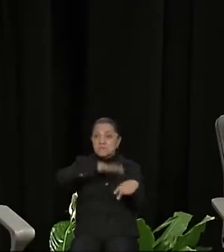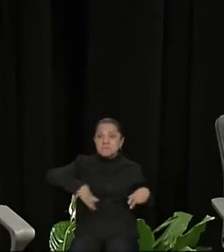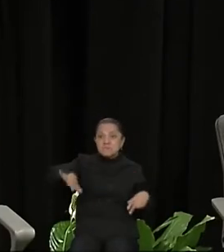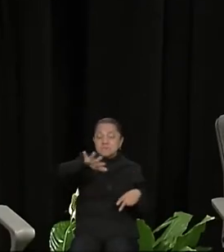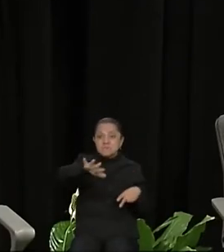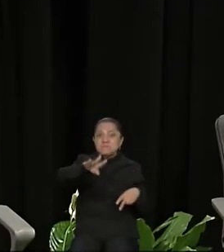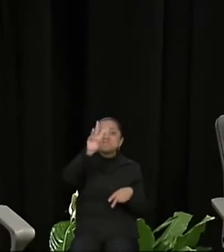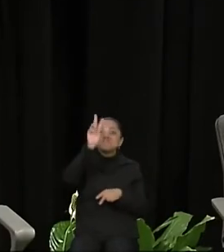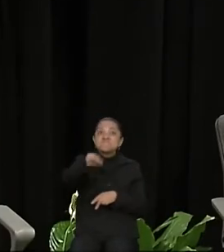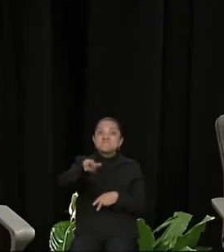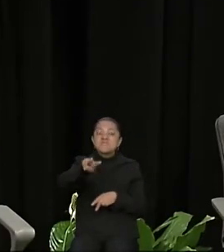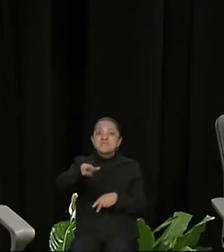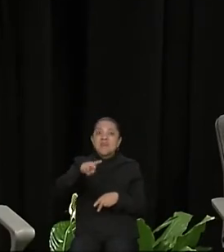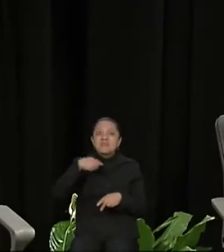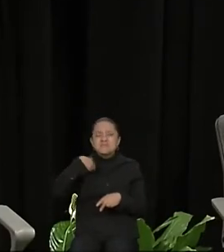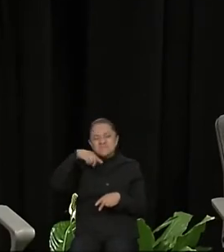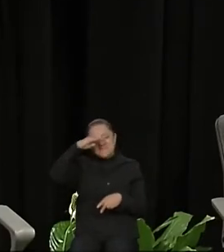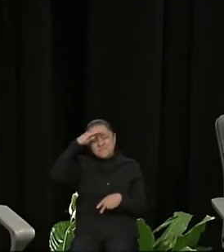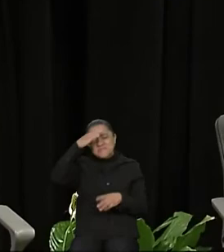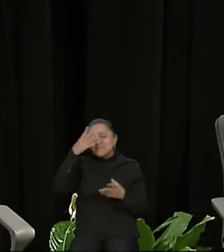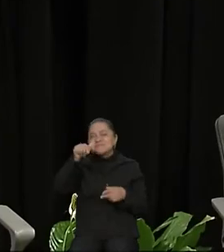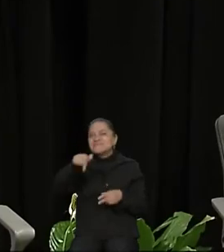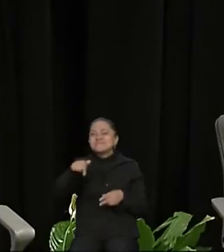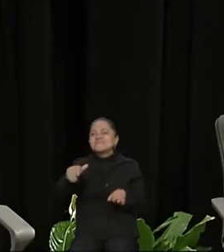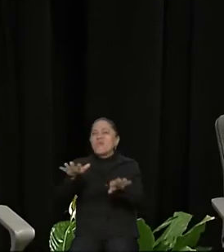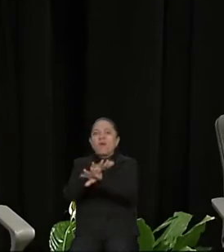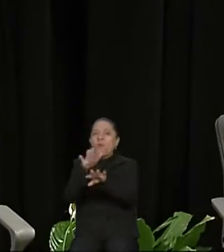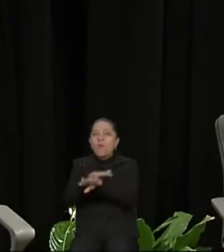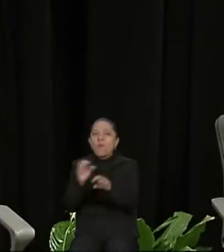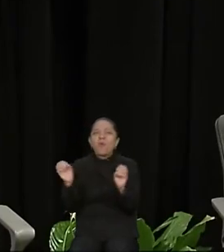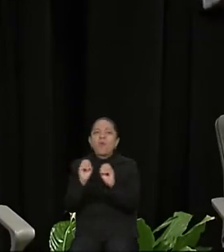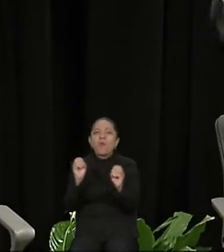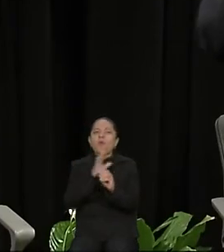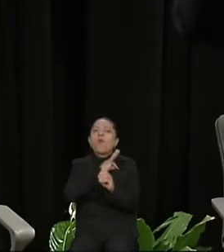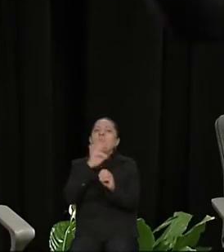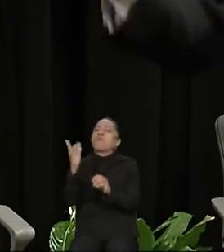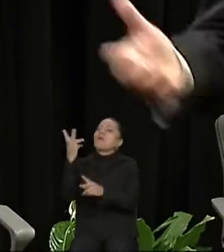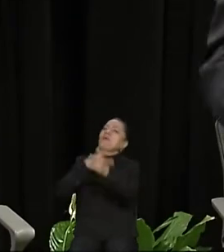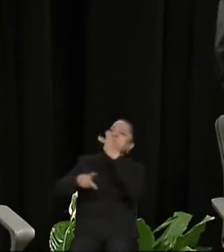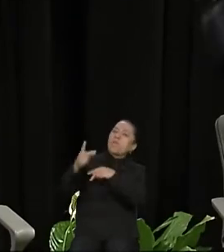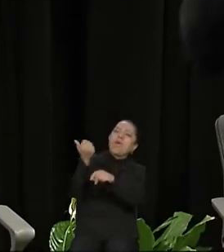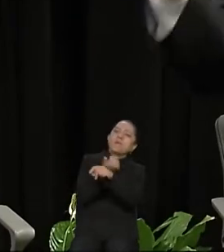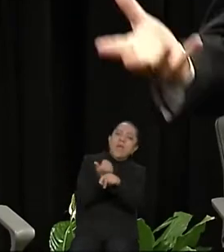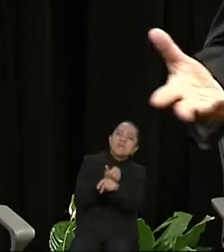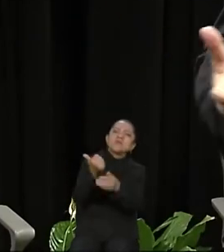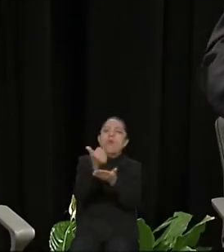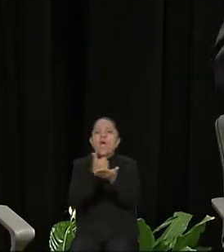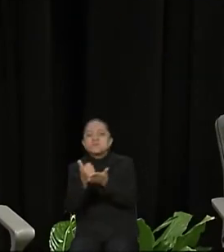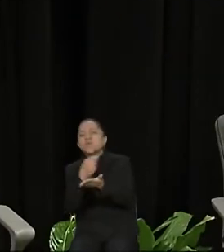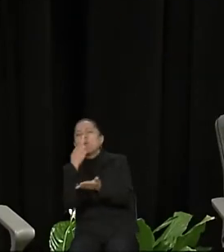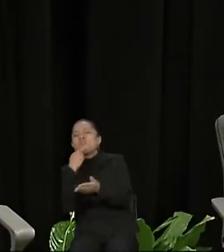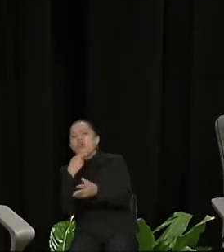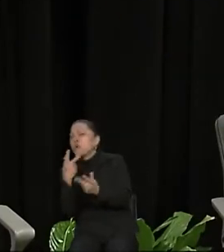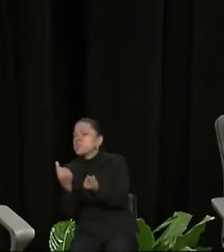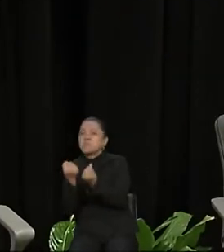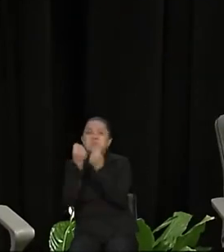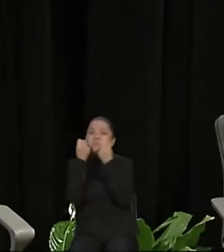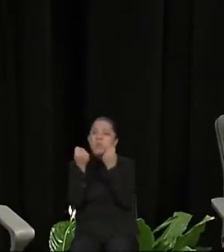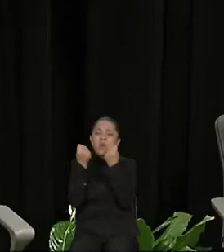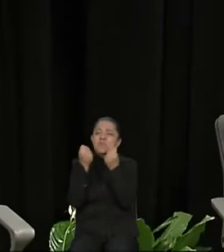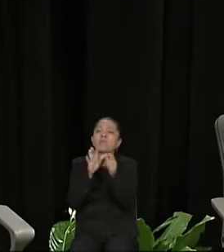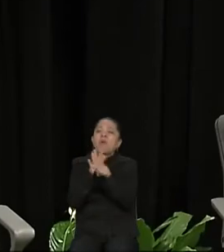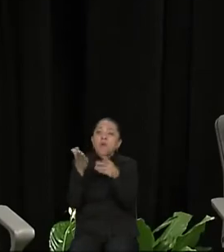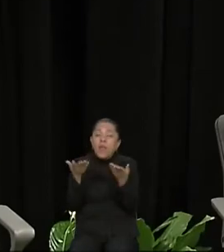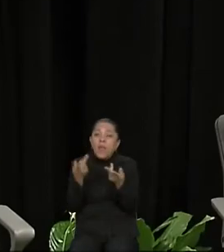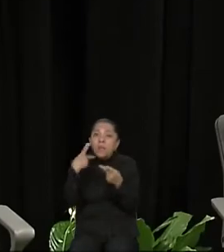esto no va a cambiar. Podrán venir los amarillos, los azules, los rojos, los que sean, pero si no realmente